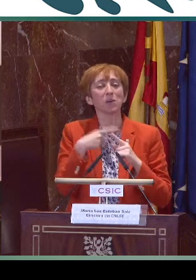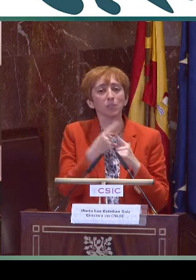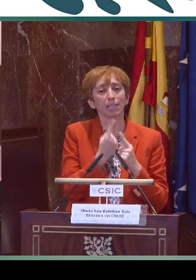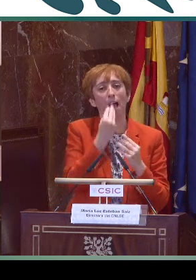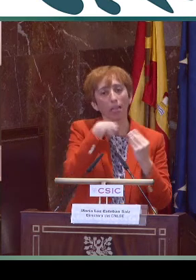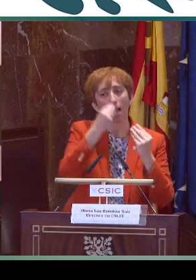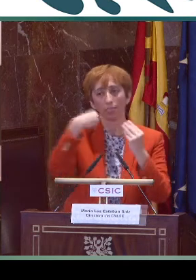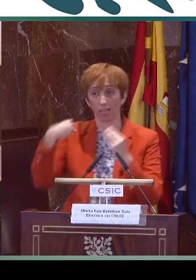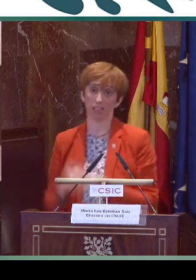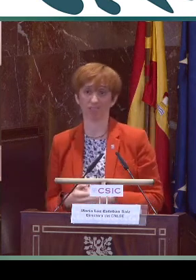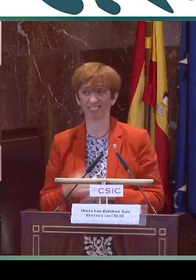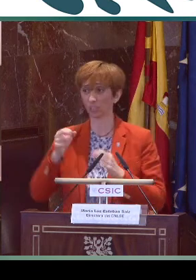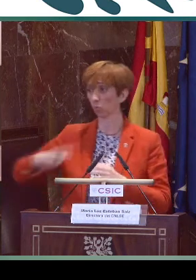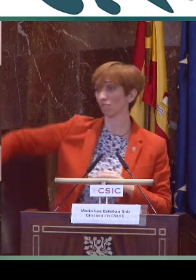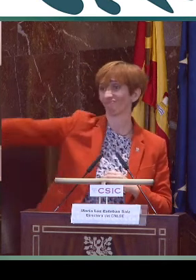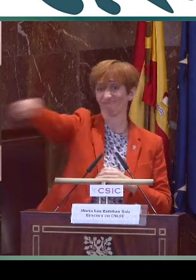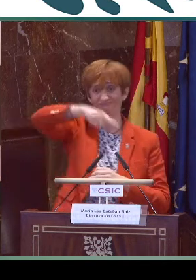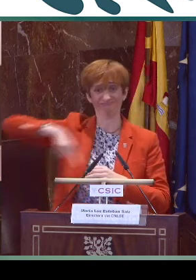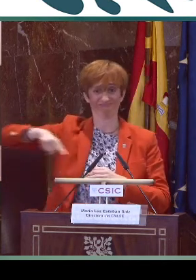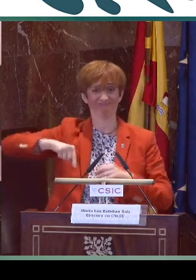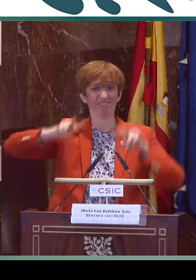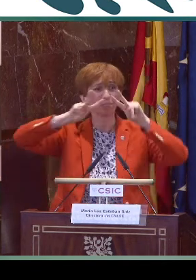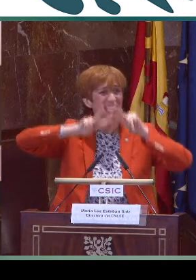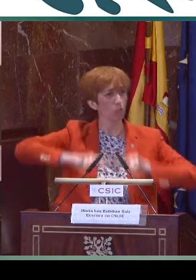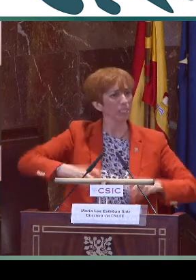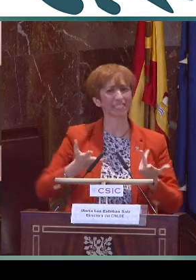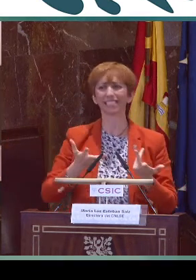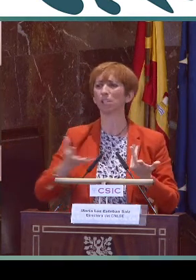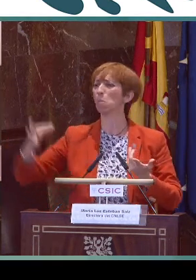porque todavía, a día de hoy, tenemos muchas carencias.